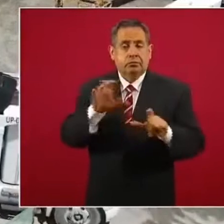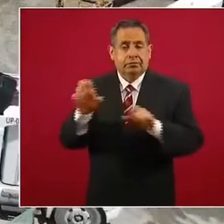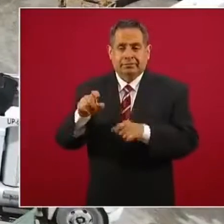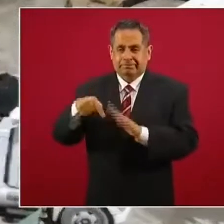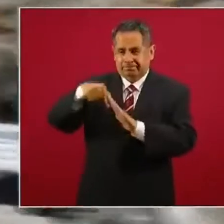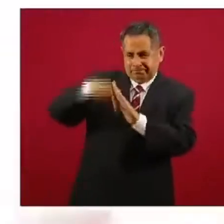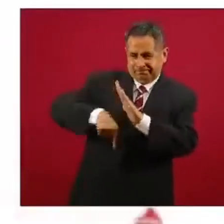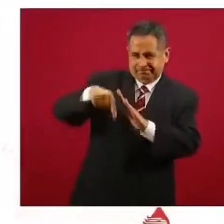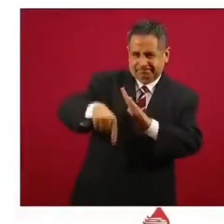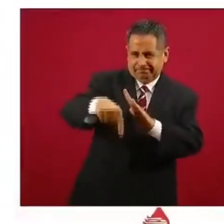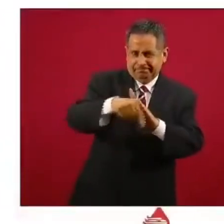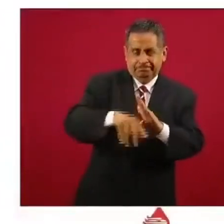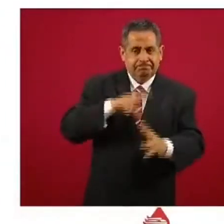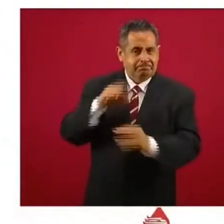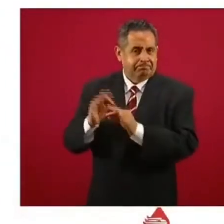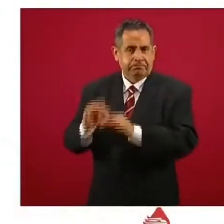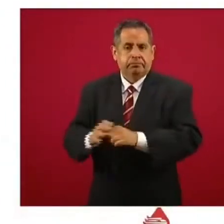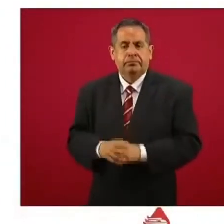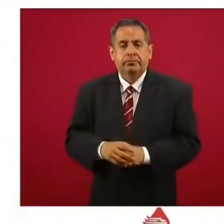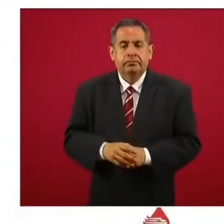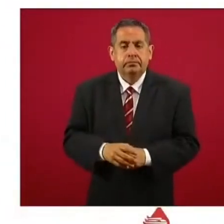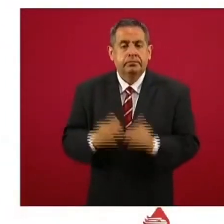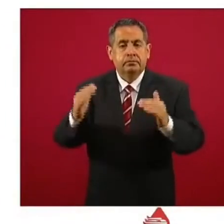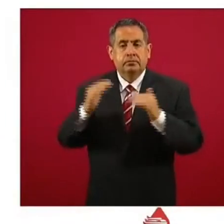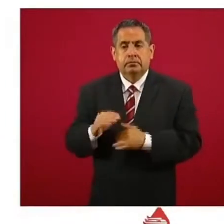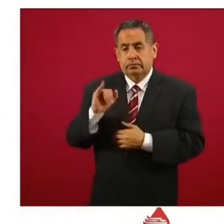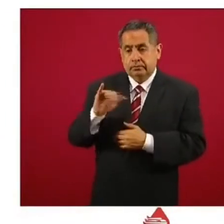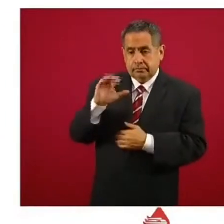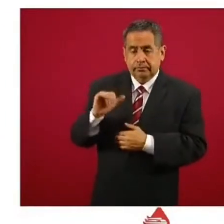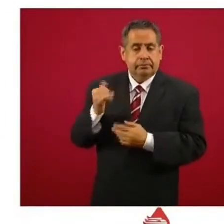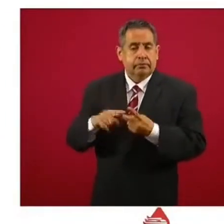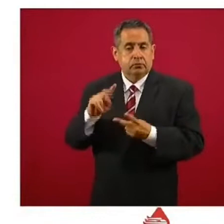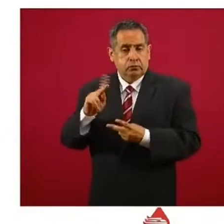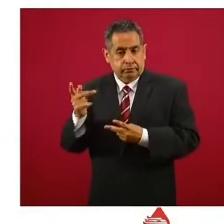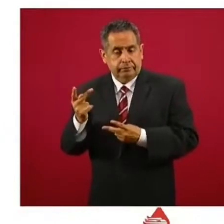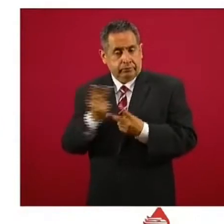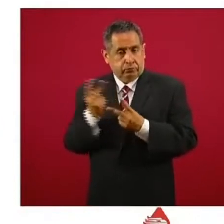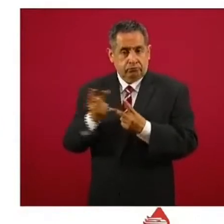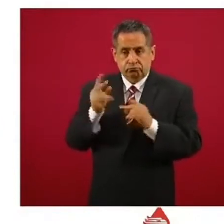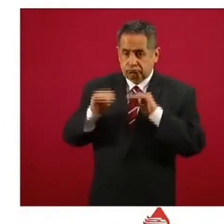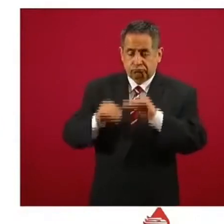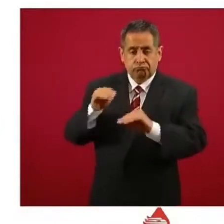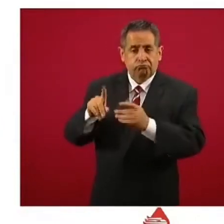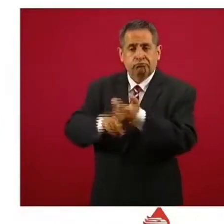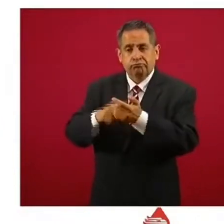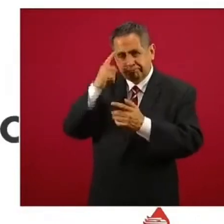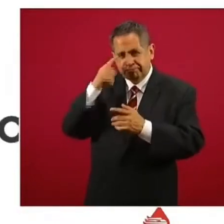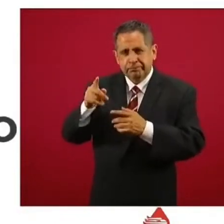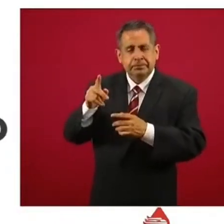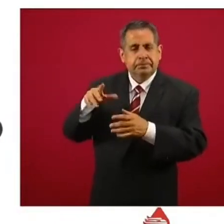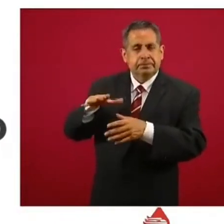construidas. Las empresas UOP e Icaflúor han concluido las cimentaciones profundas de la planta de alquilación,